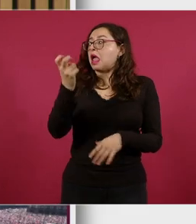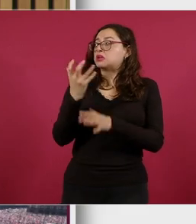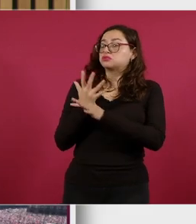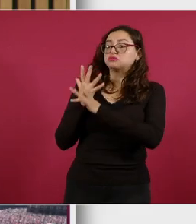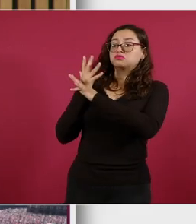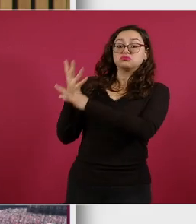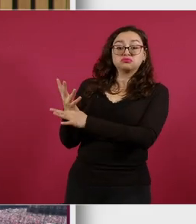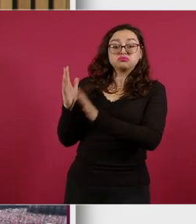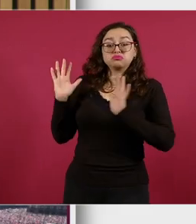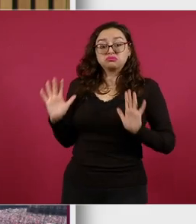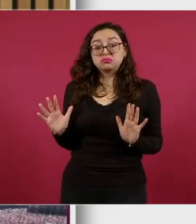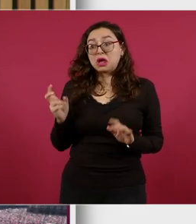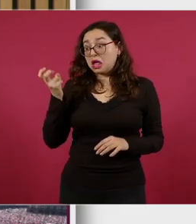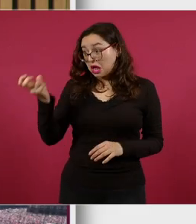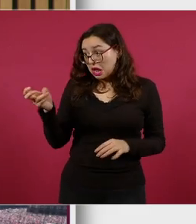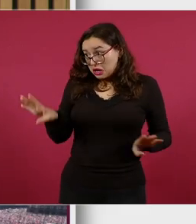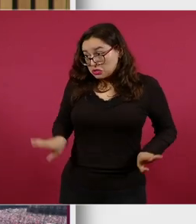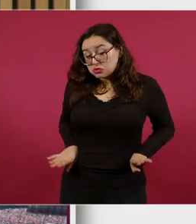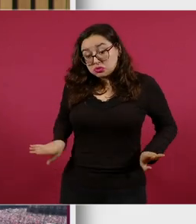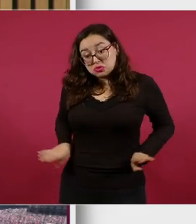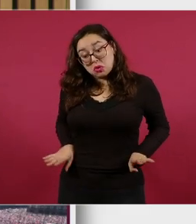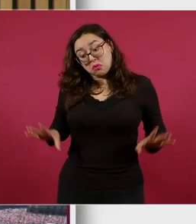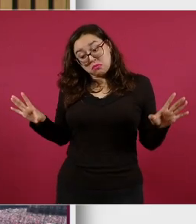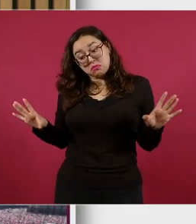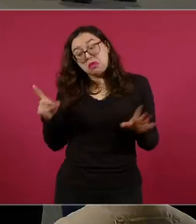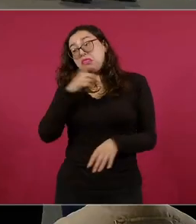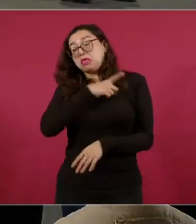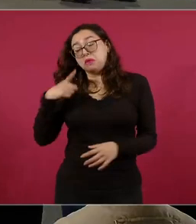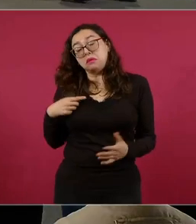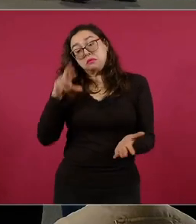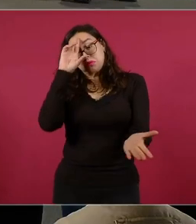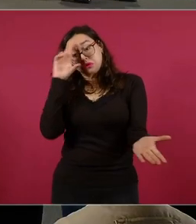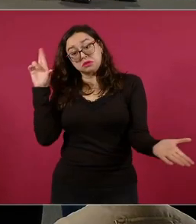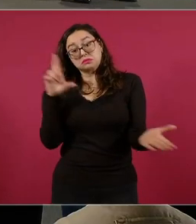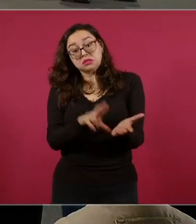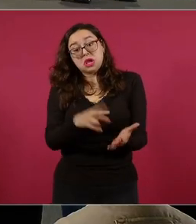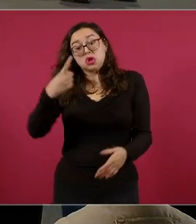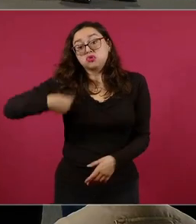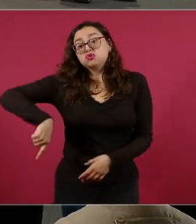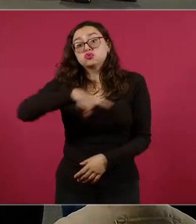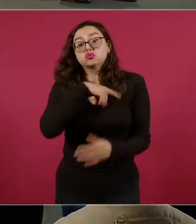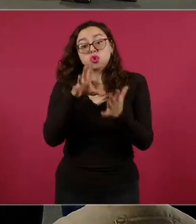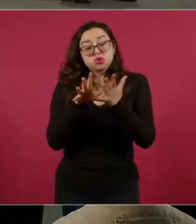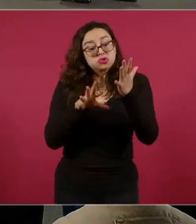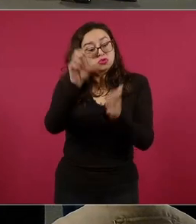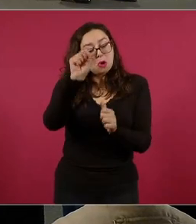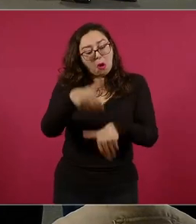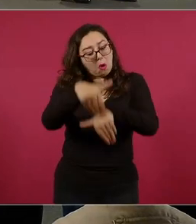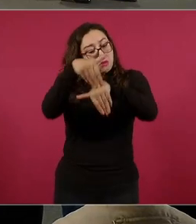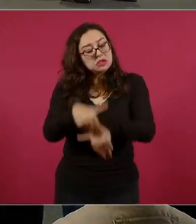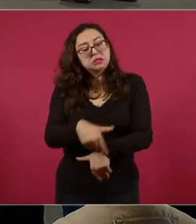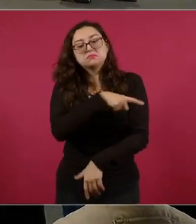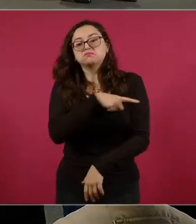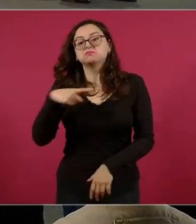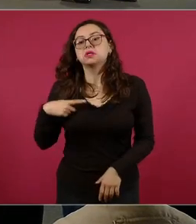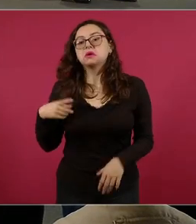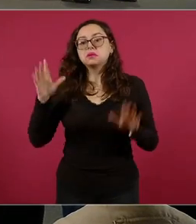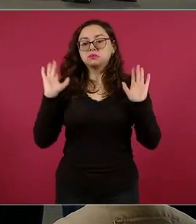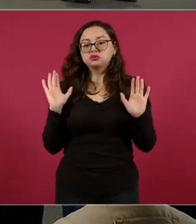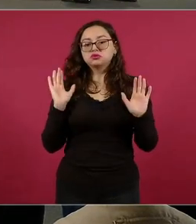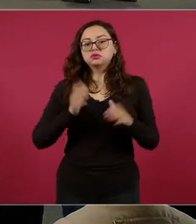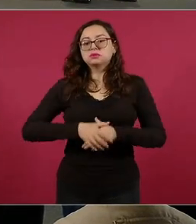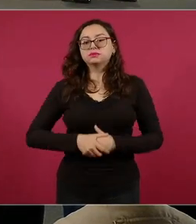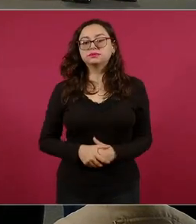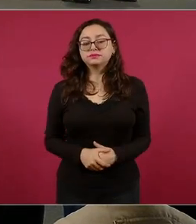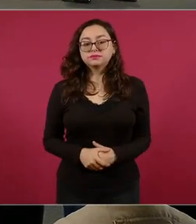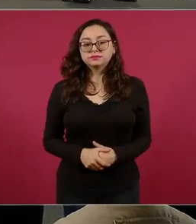Veremos si hay congruencia democrática en el futuro. De momento, nosotros estamos aplicando la Constitución y las leyes vigentes. Muchas gracias. Bueno, lo que